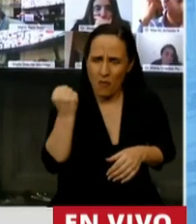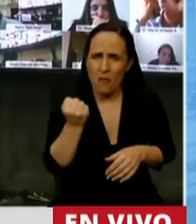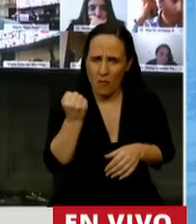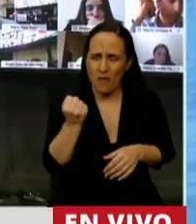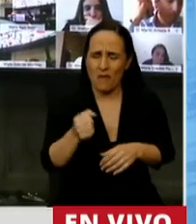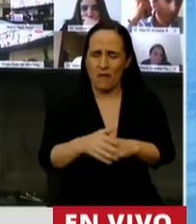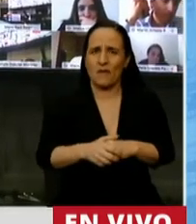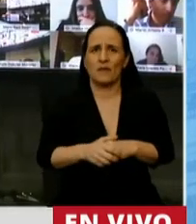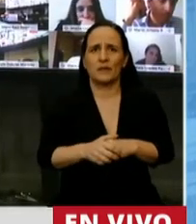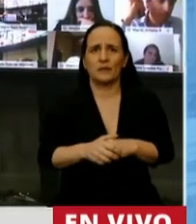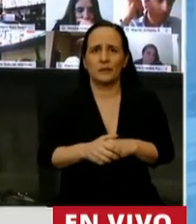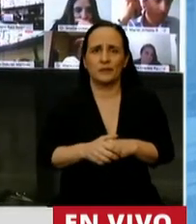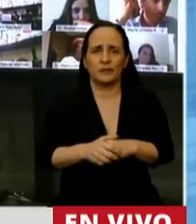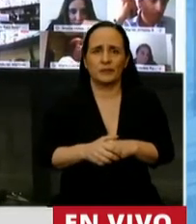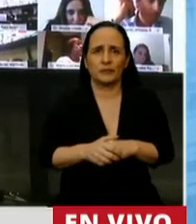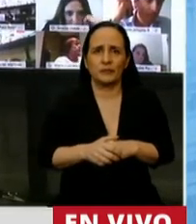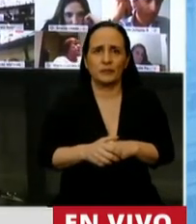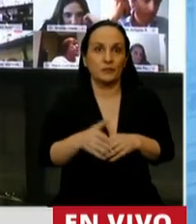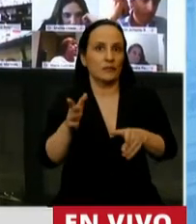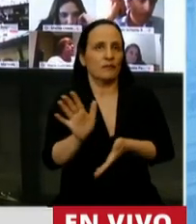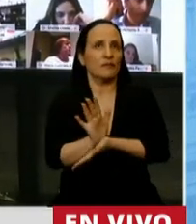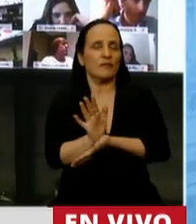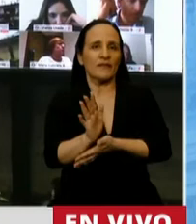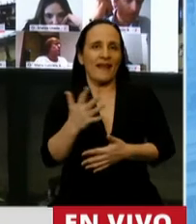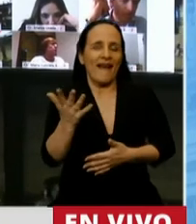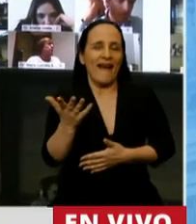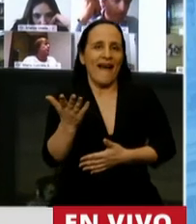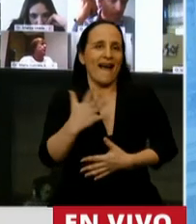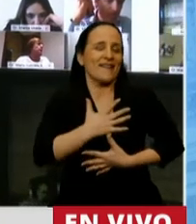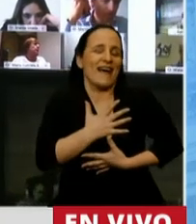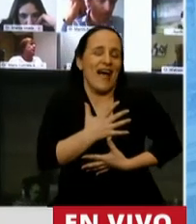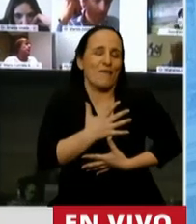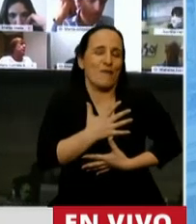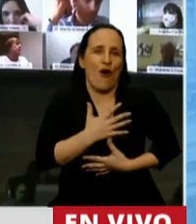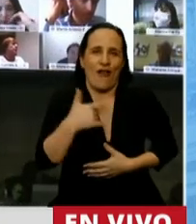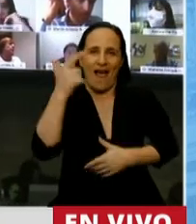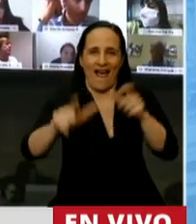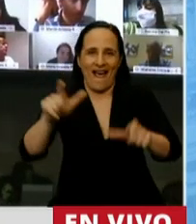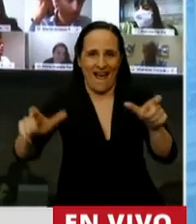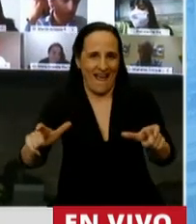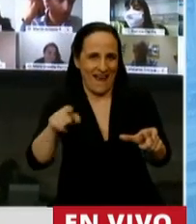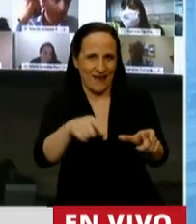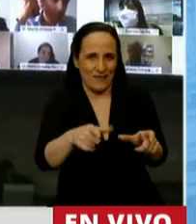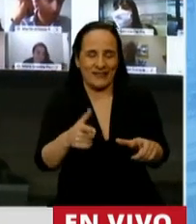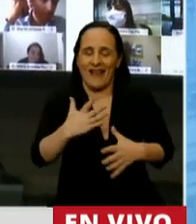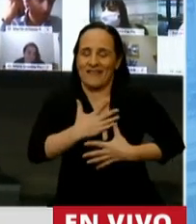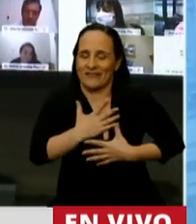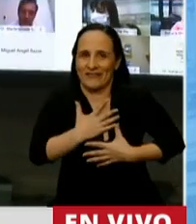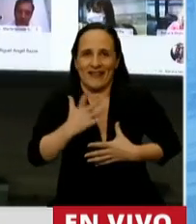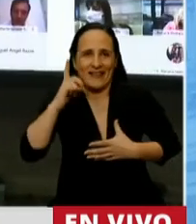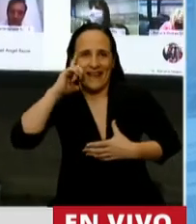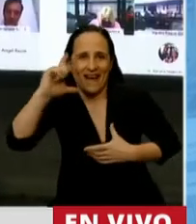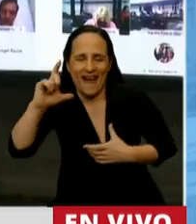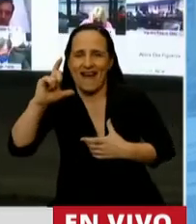el supremo de los amores, que es el amor al prójimo, el amor a la sabiduría,